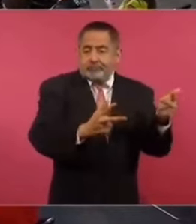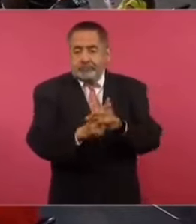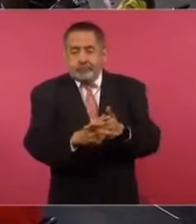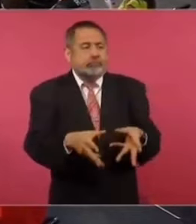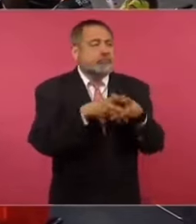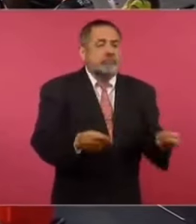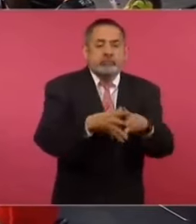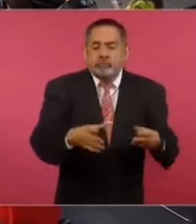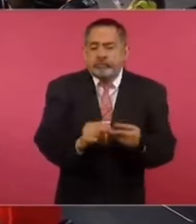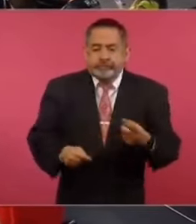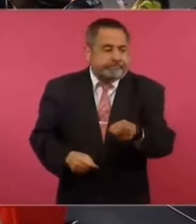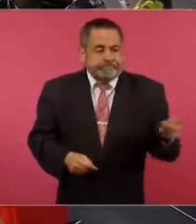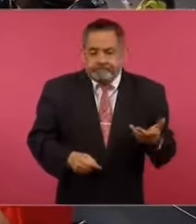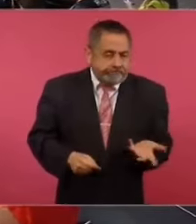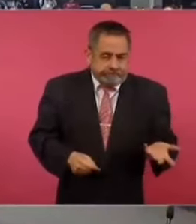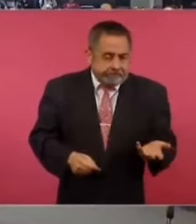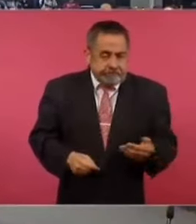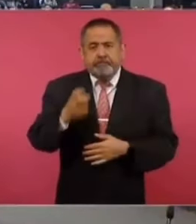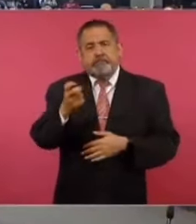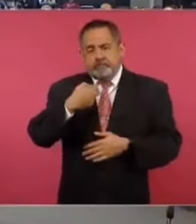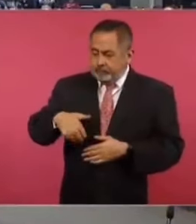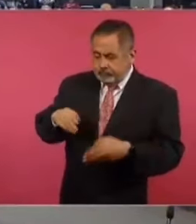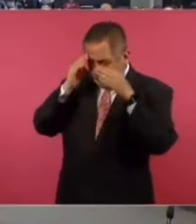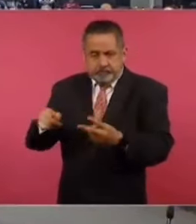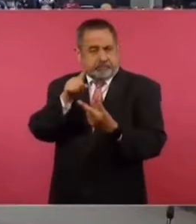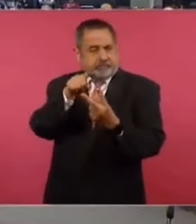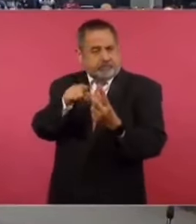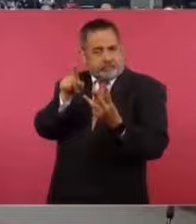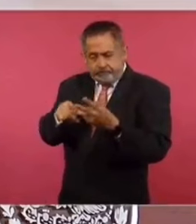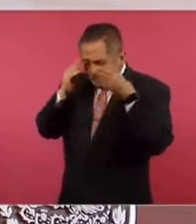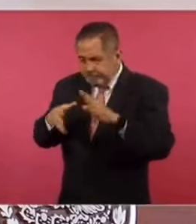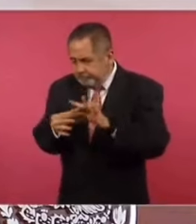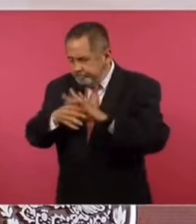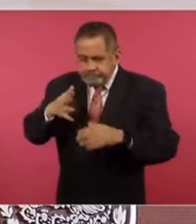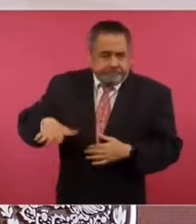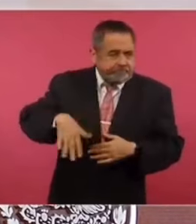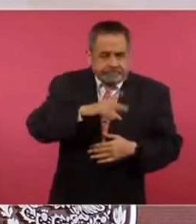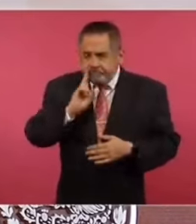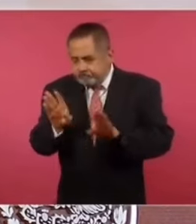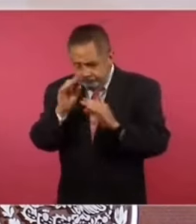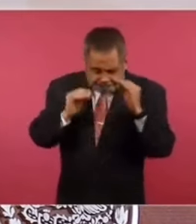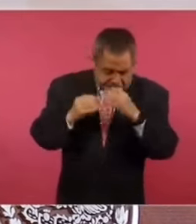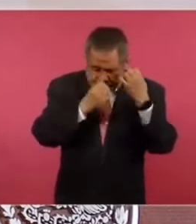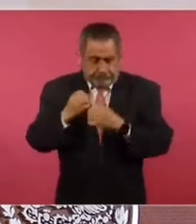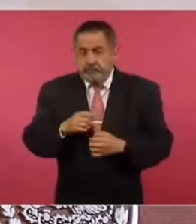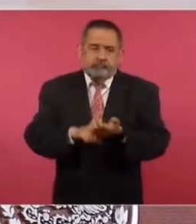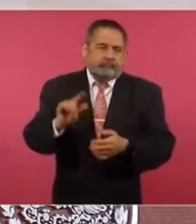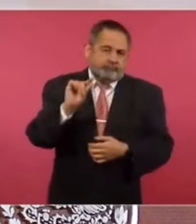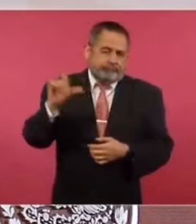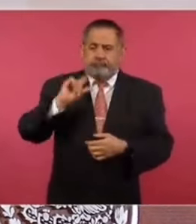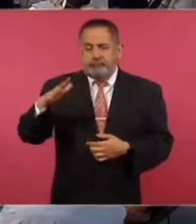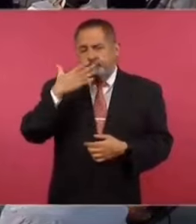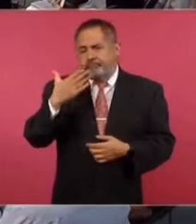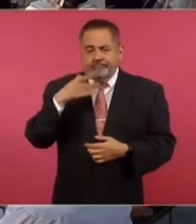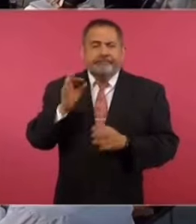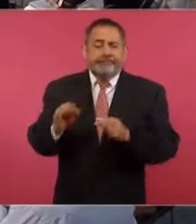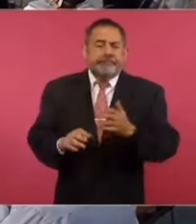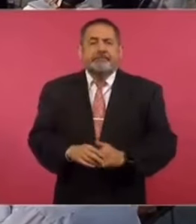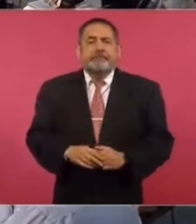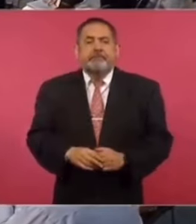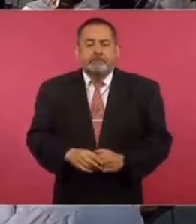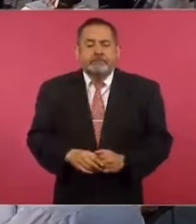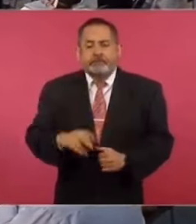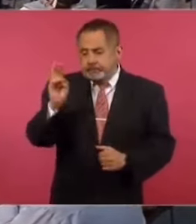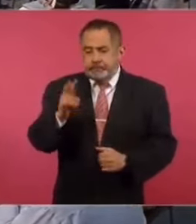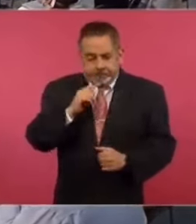en los tres casos y se está haciendo un trabajo bastante, bastante profesional y